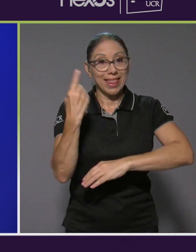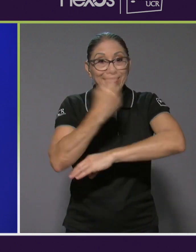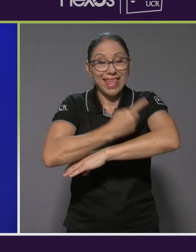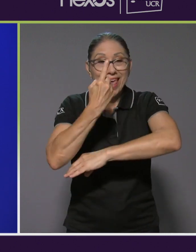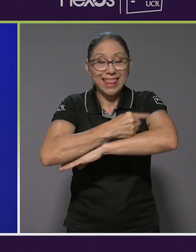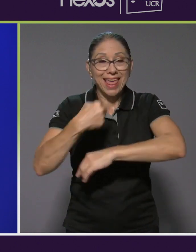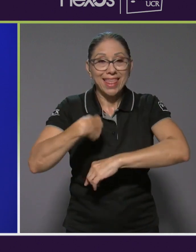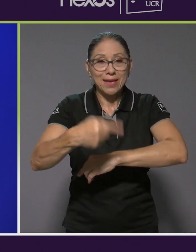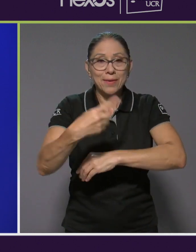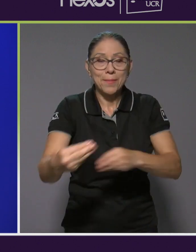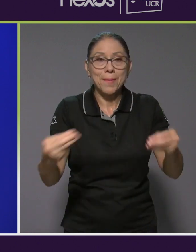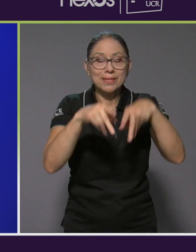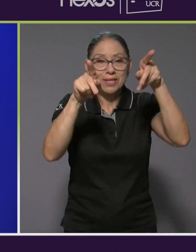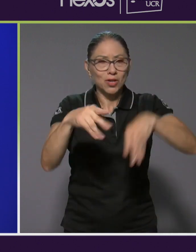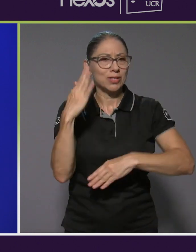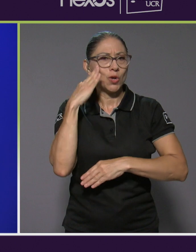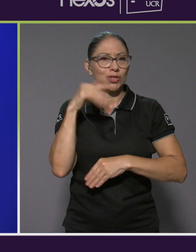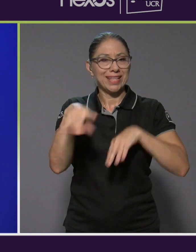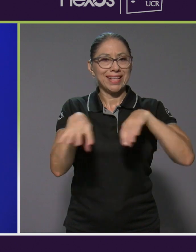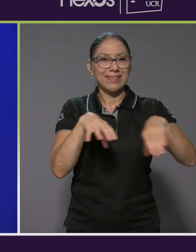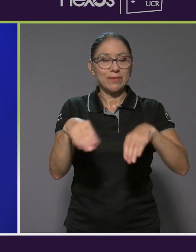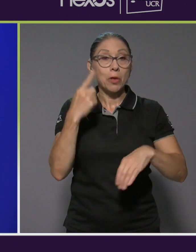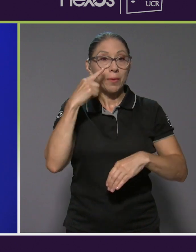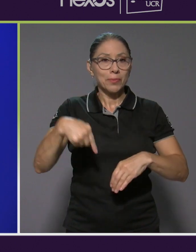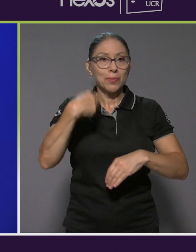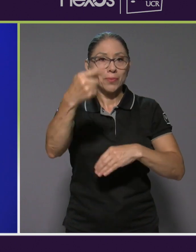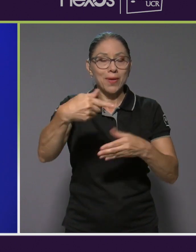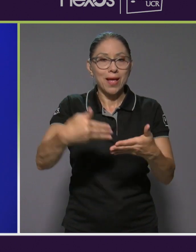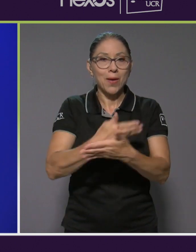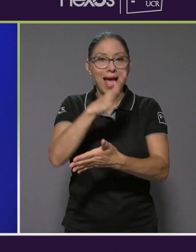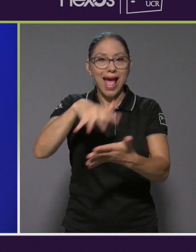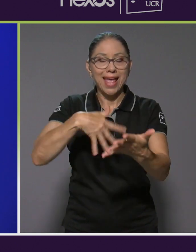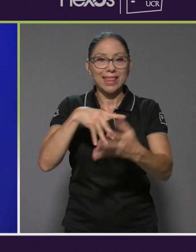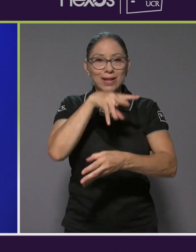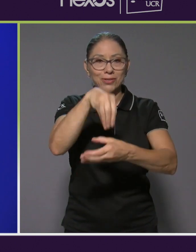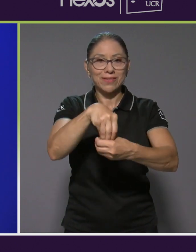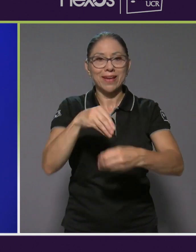conozcan de estos espacios. Nos vemos pronto con otra agenda inclusiva.